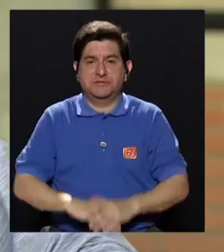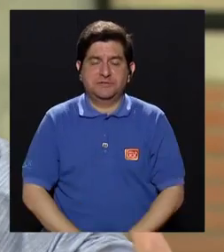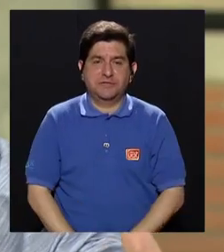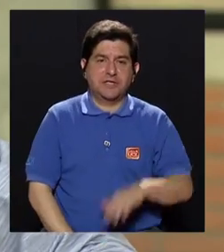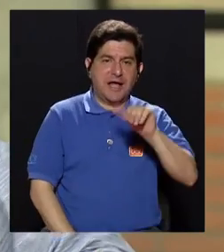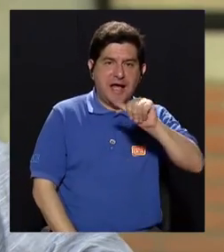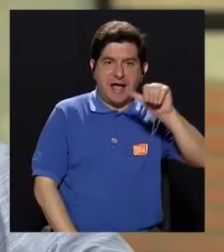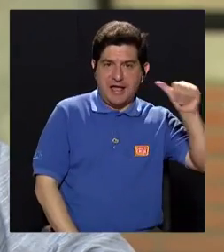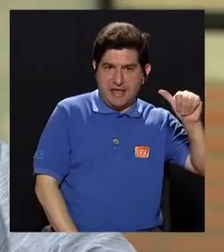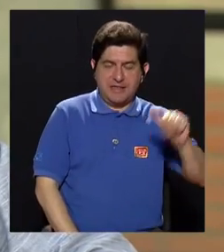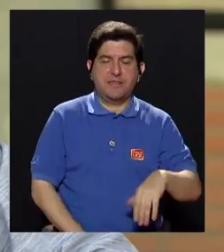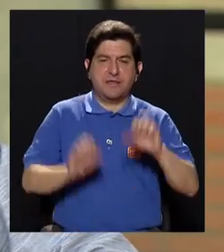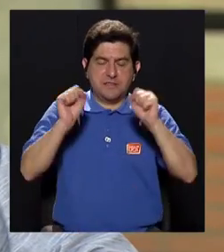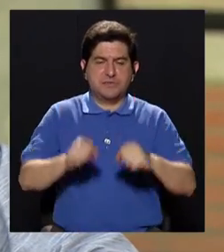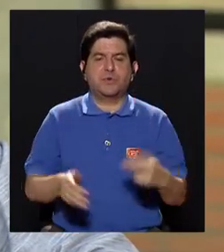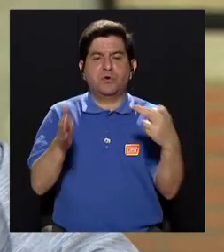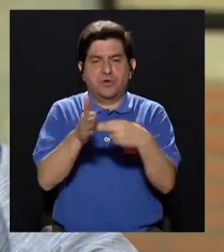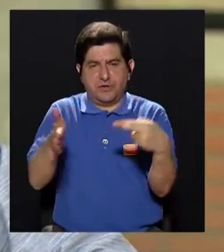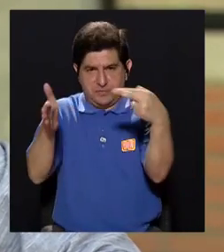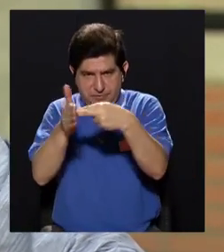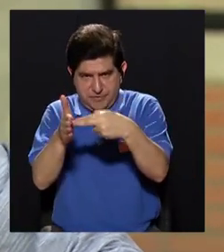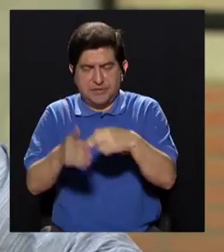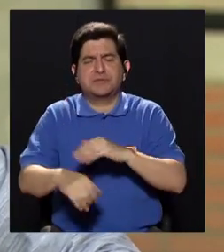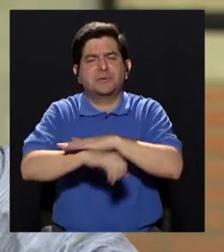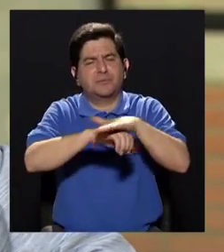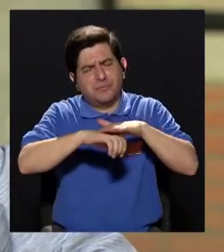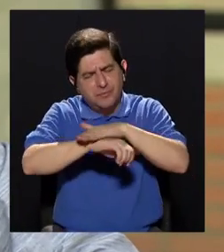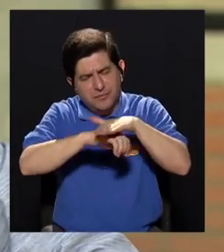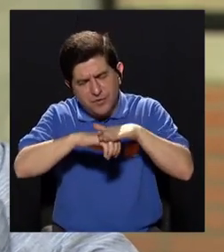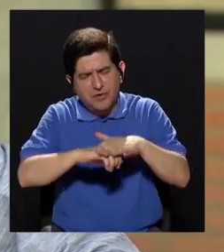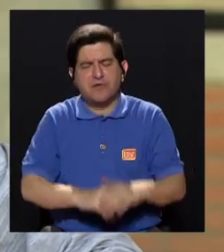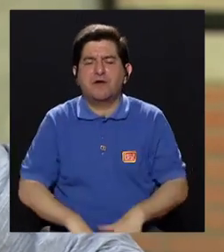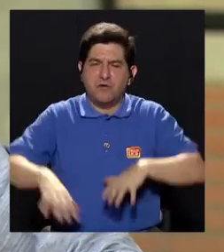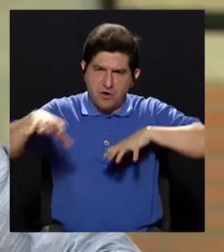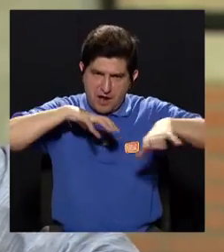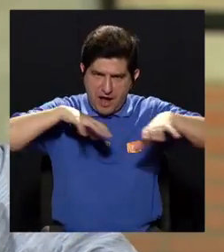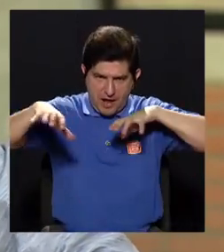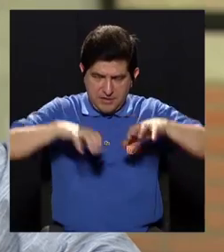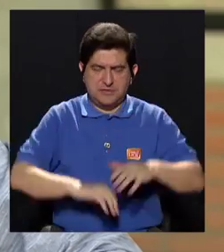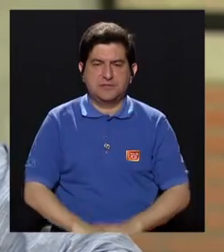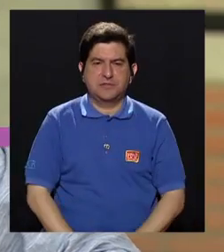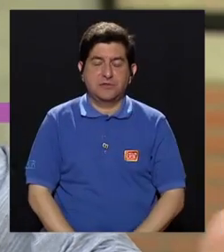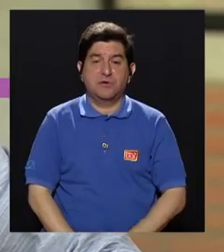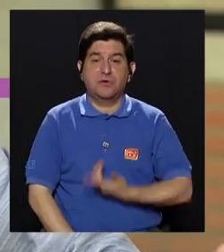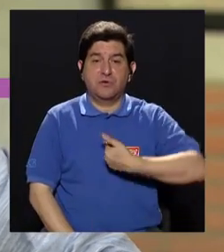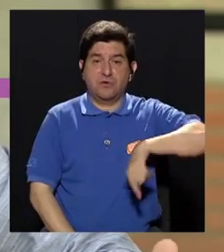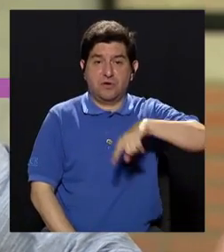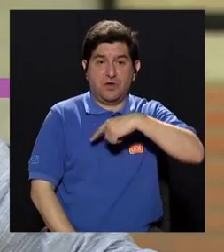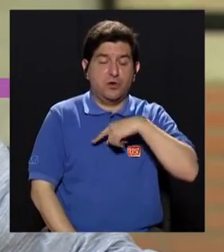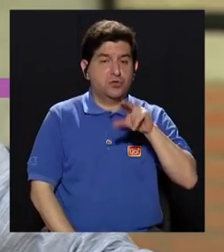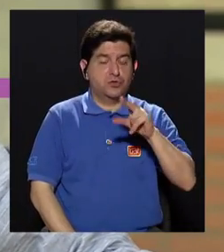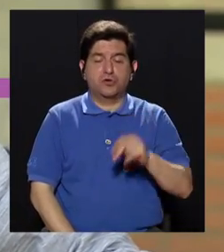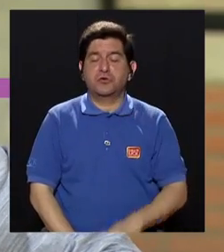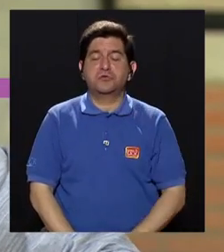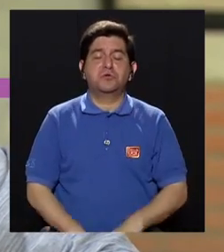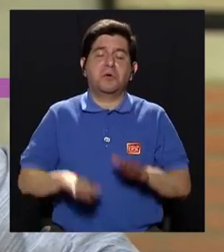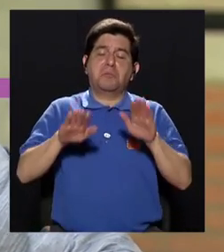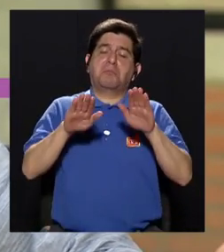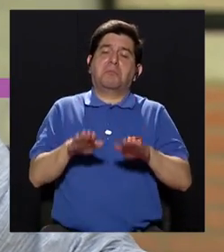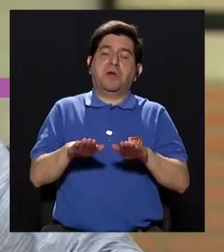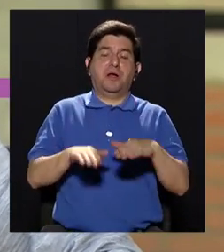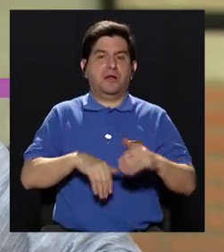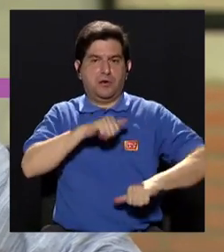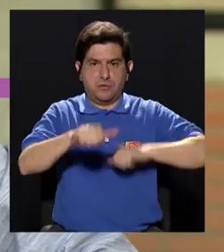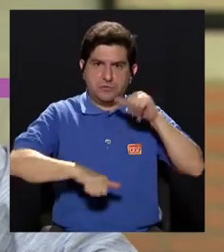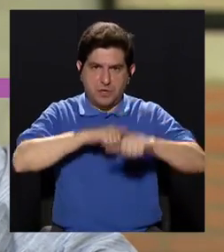yuipi o el albopictus se puedan reproducir. Así que, por favor, tomemos acciones y no te deseamos agentes pasivos